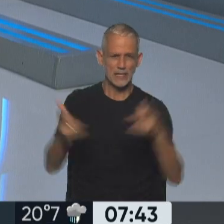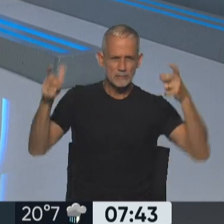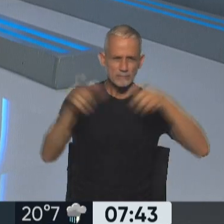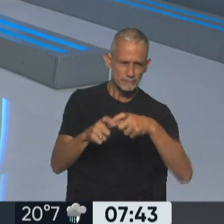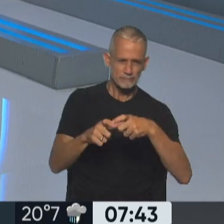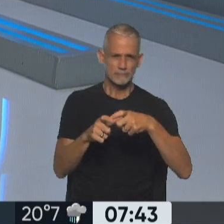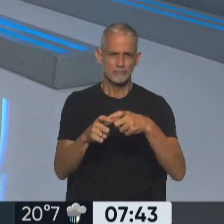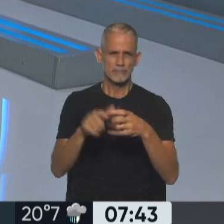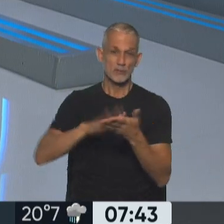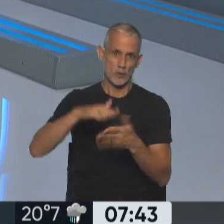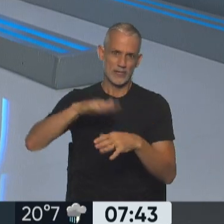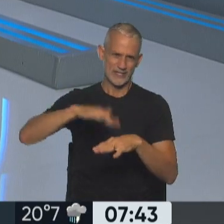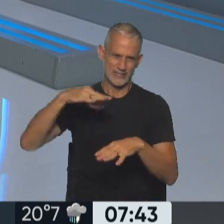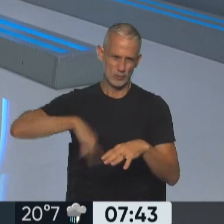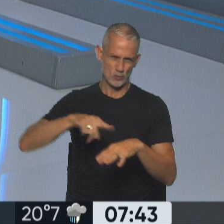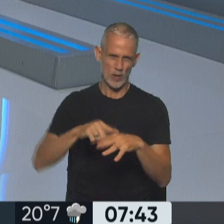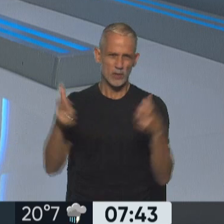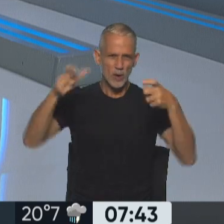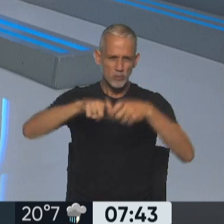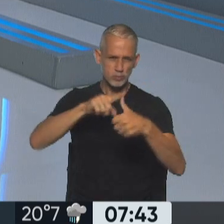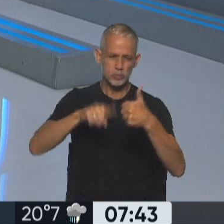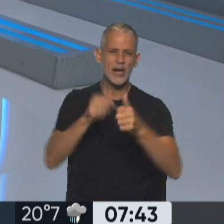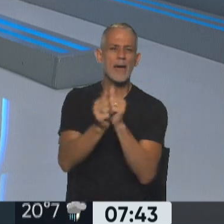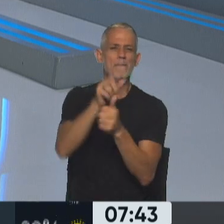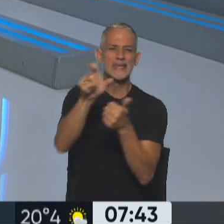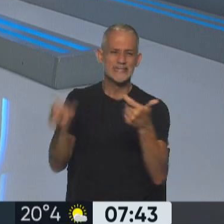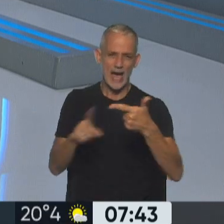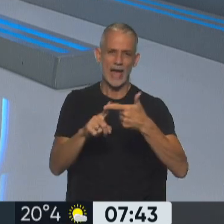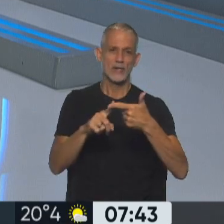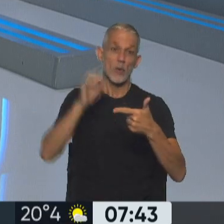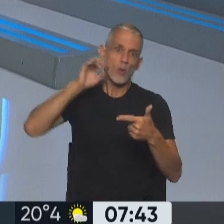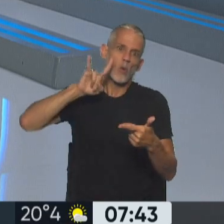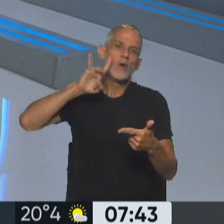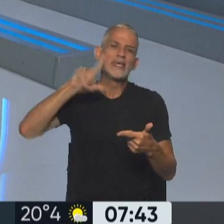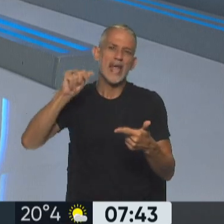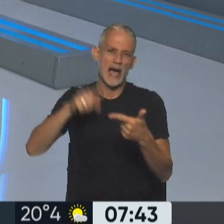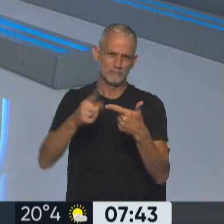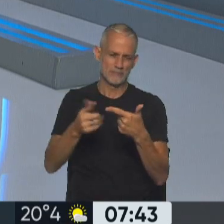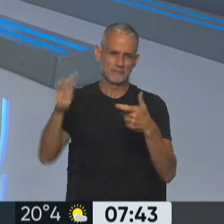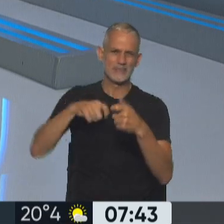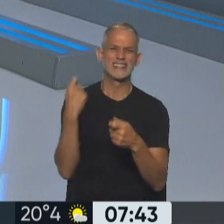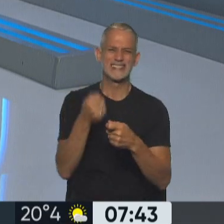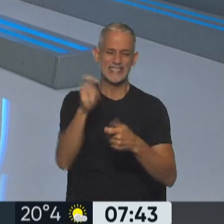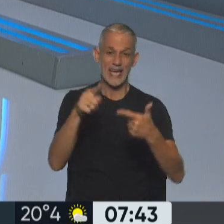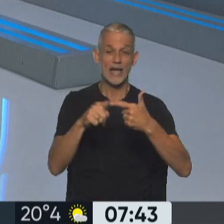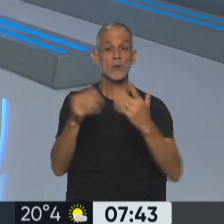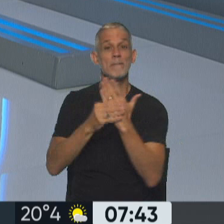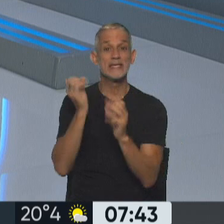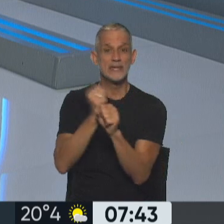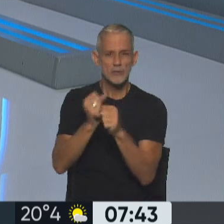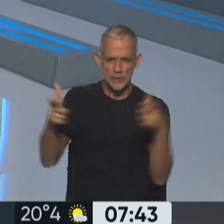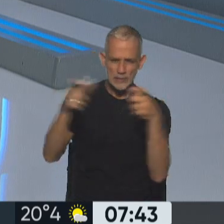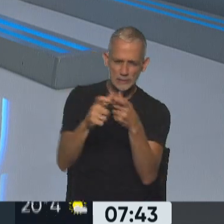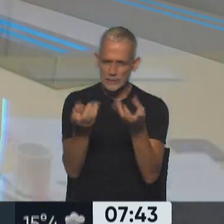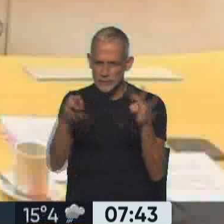Consejo del Salario, esta Cámara que nuclea a empresarios, la Unión Industrial Argentina en realidad sindicalistas y el Ministerio de Trabajo